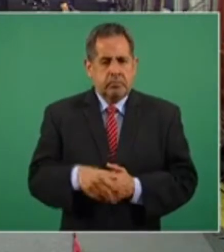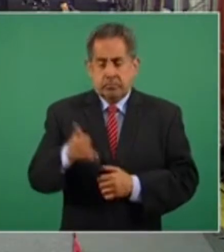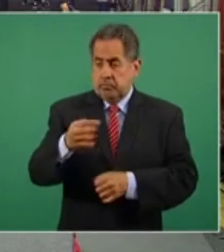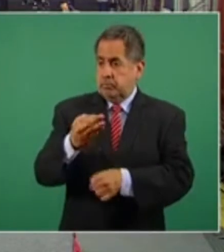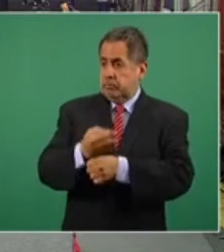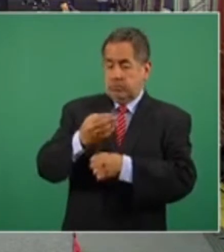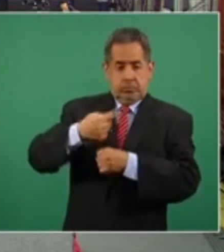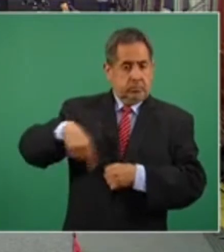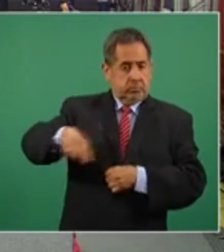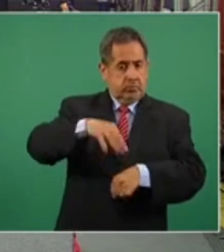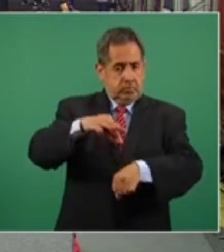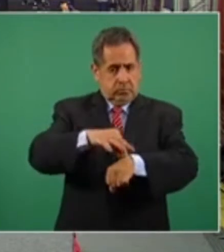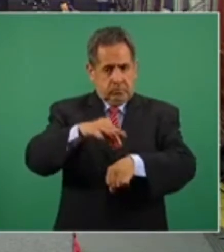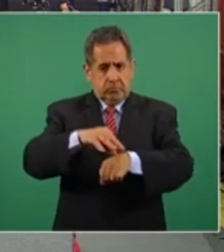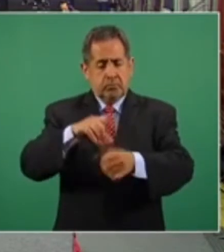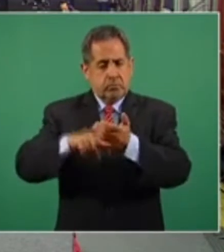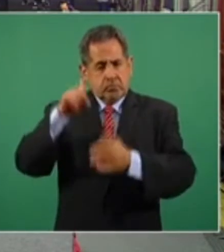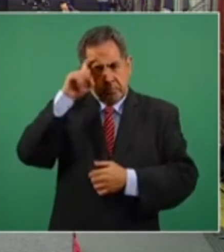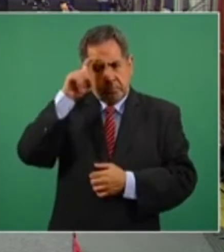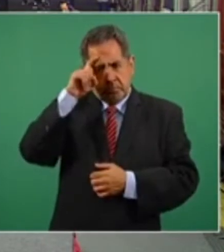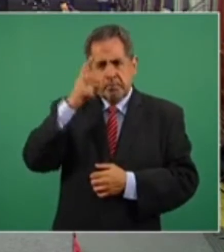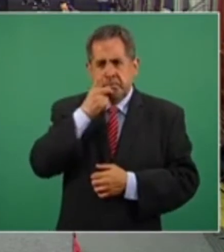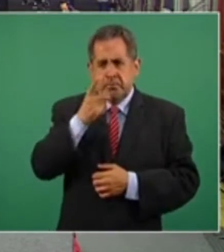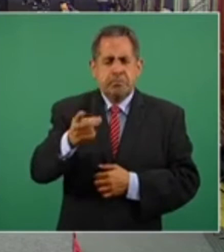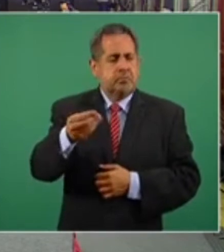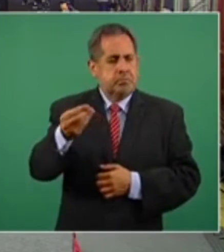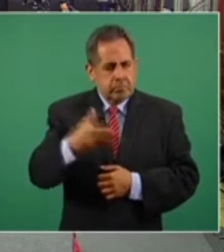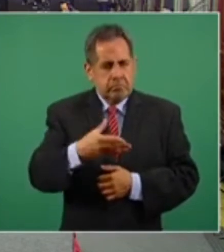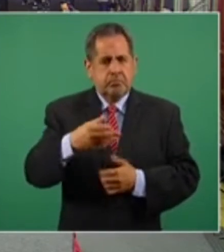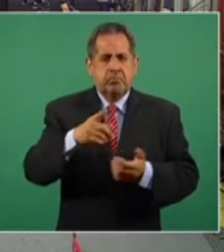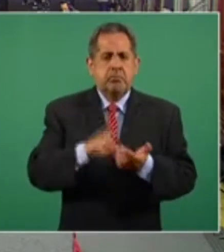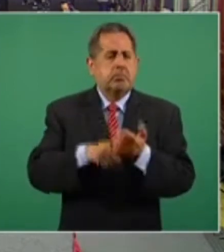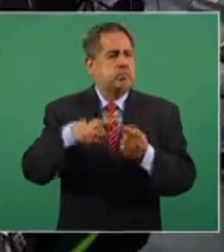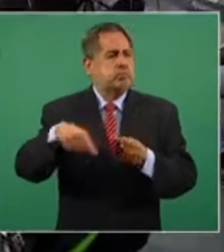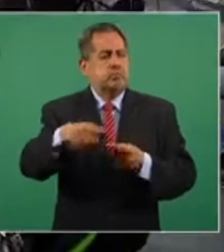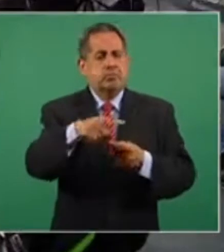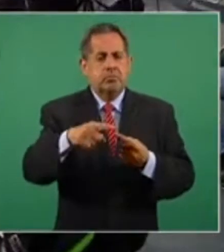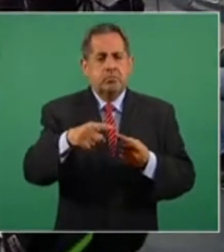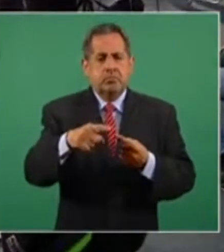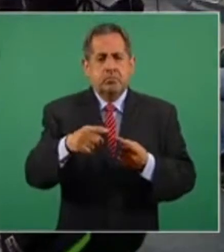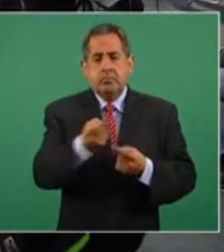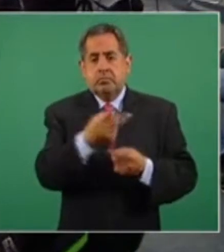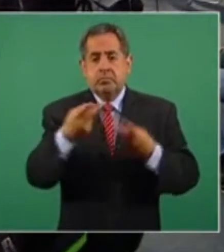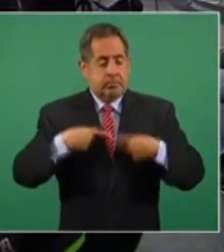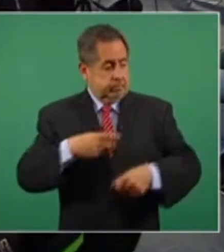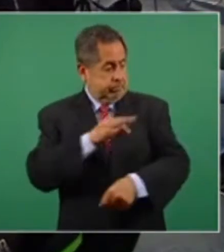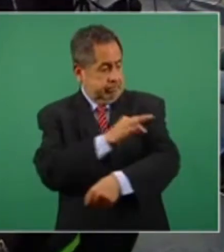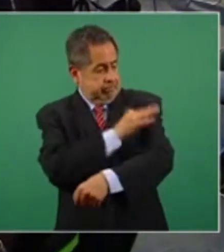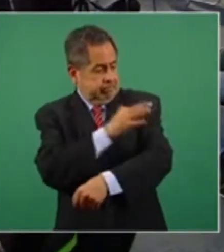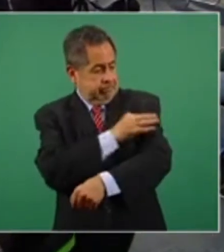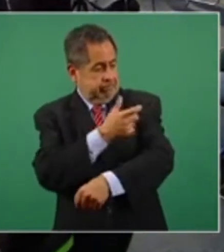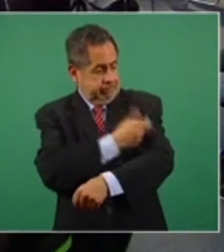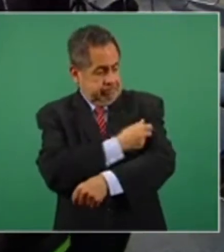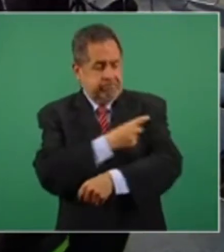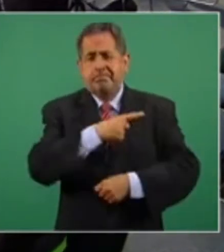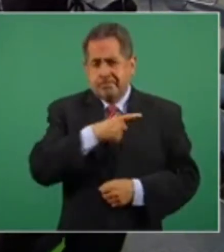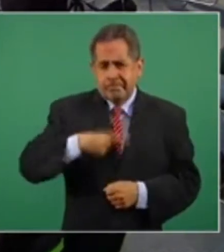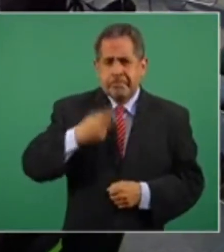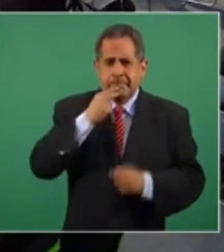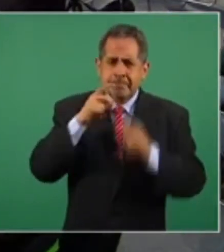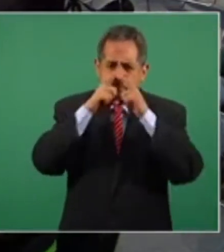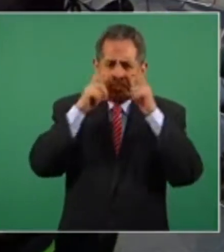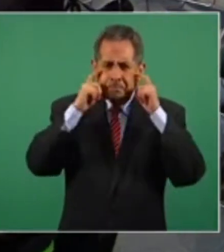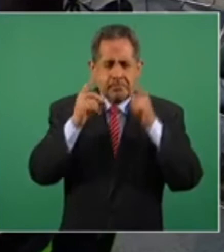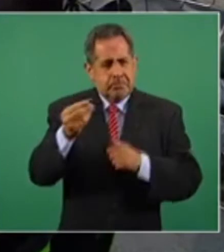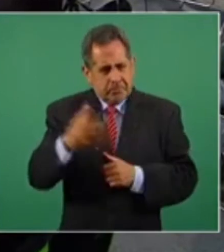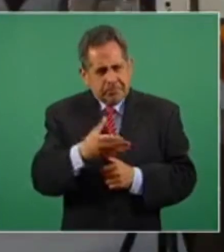el doctor Gatell ha reiterado también que a pesar de que inclusive ya las personas vacunadas tendrían que usar el cubrebocas,